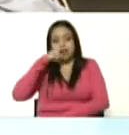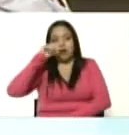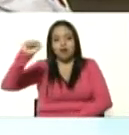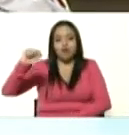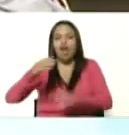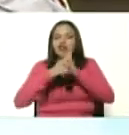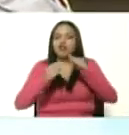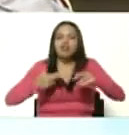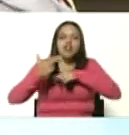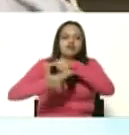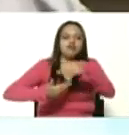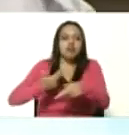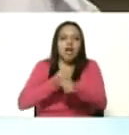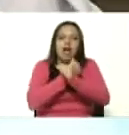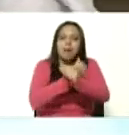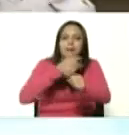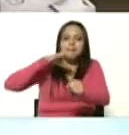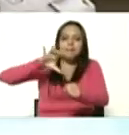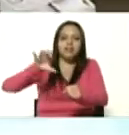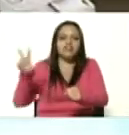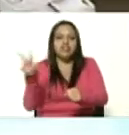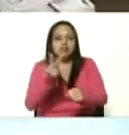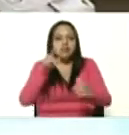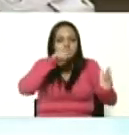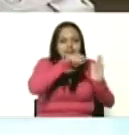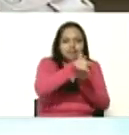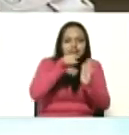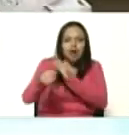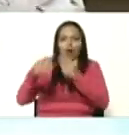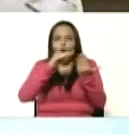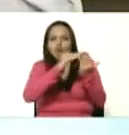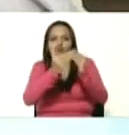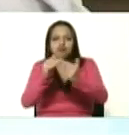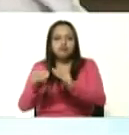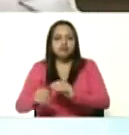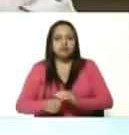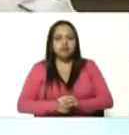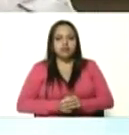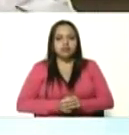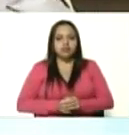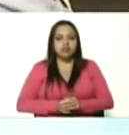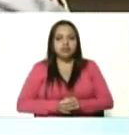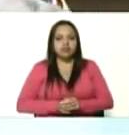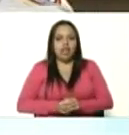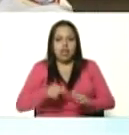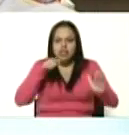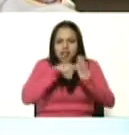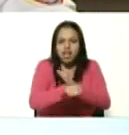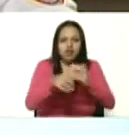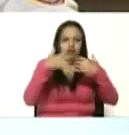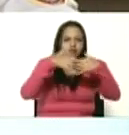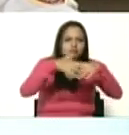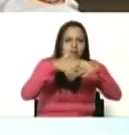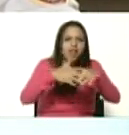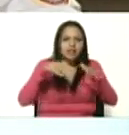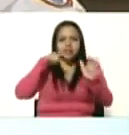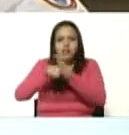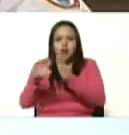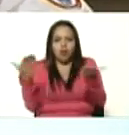Venezuela en nuestras comunas en nuestras fábricas en nuestras escuelas